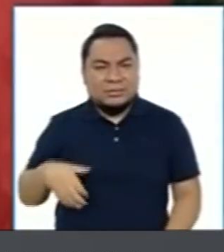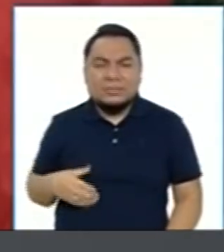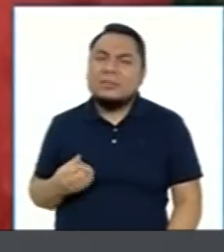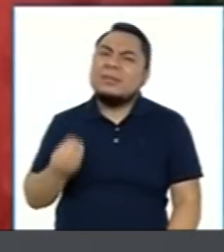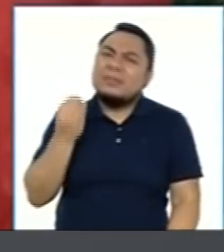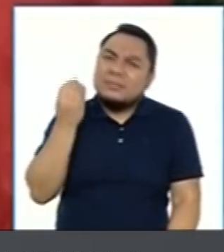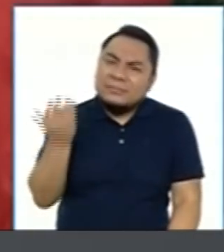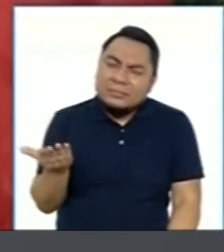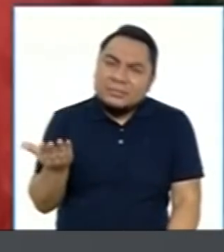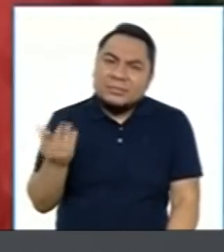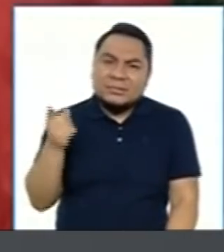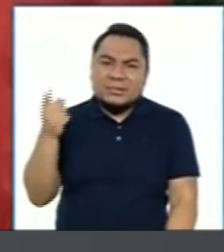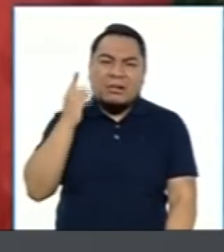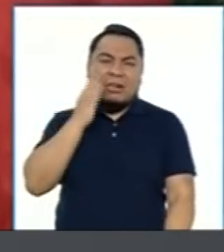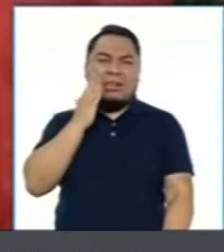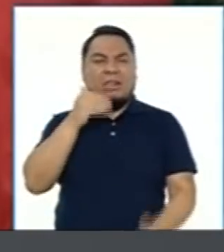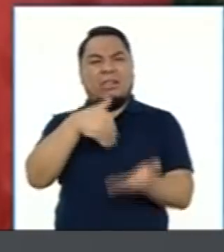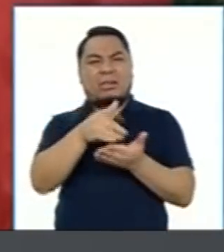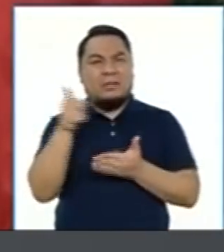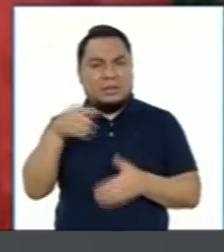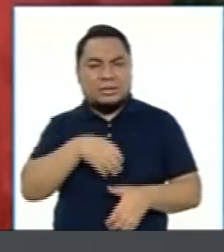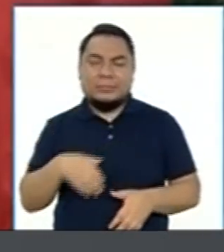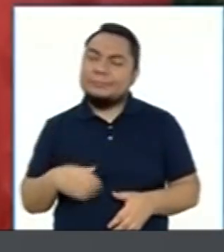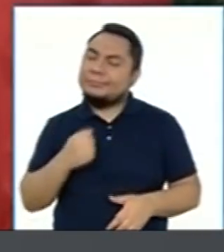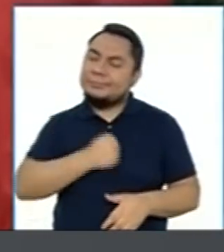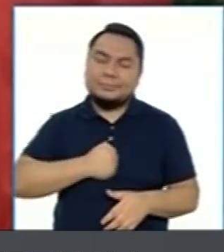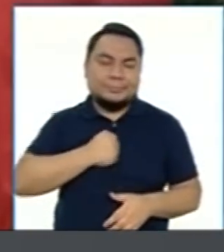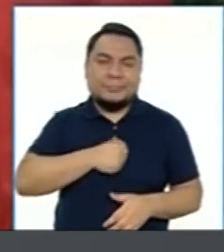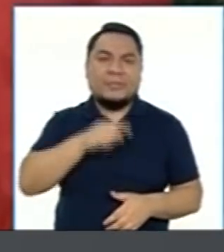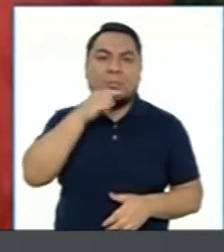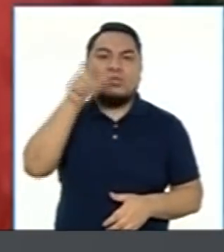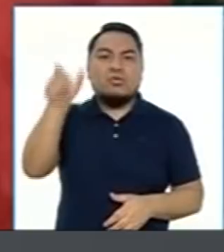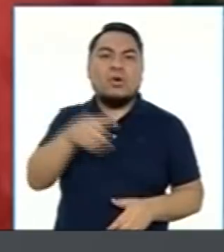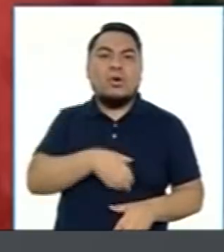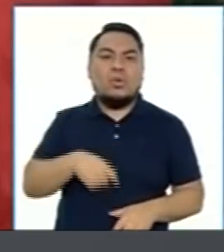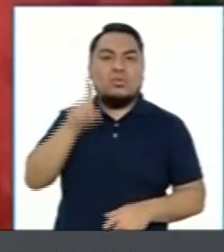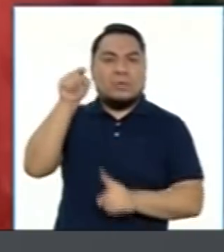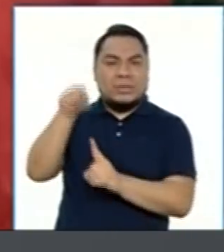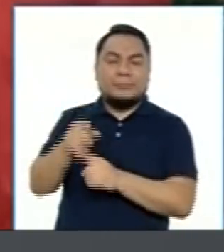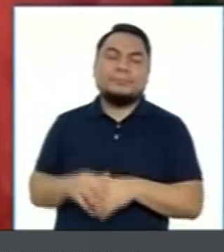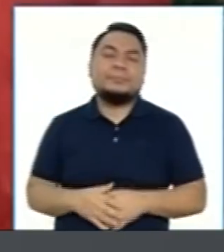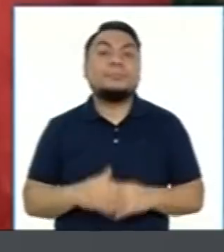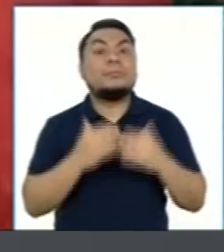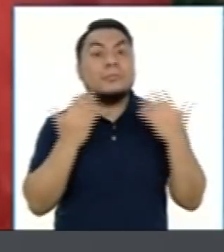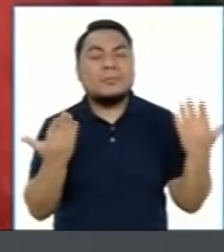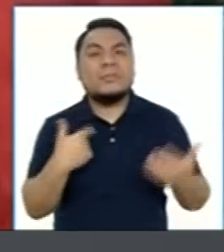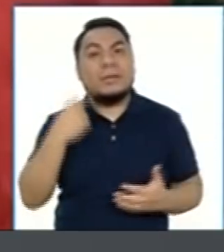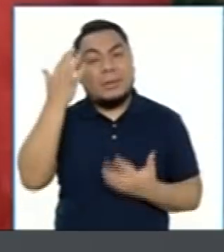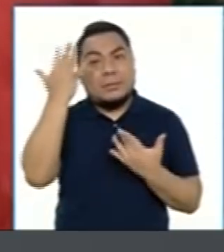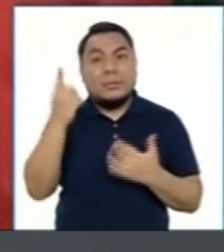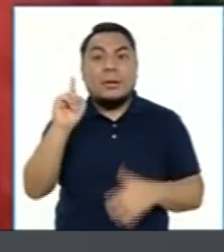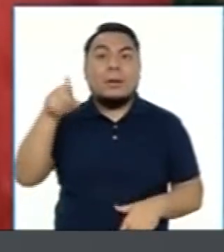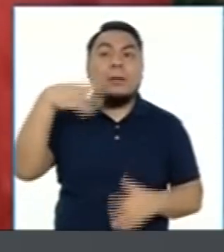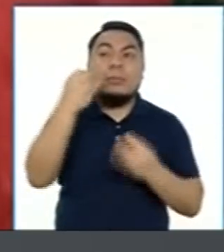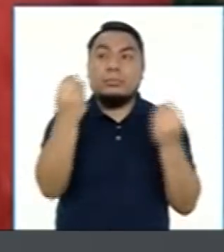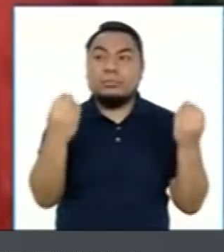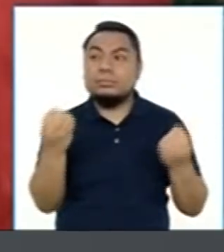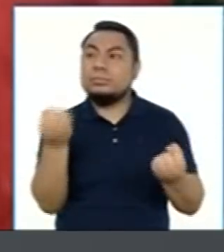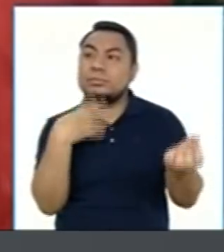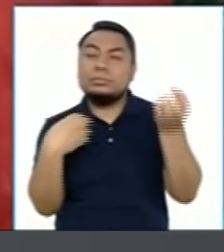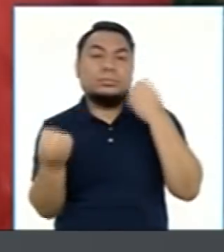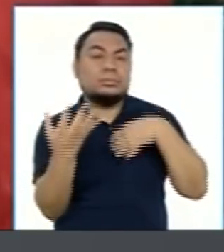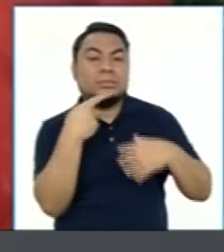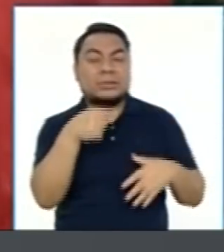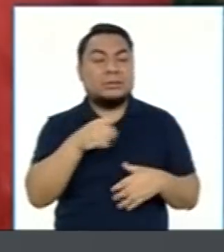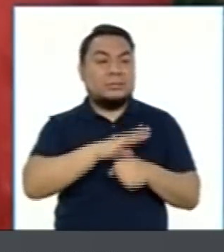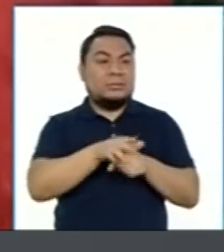correspondientes, ¿no? es lamentable. Esperemos que dentro de las muchas lecciones que nos